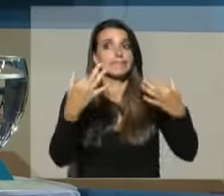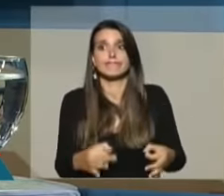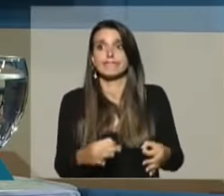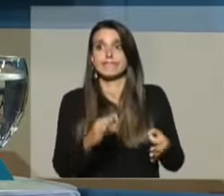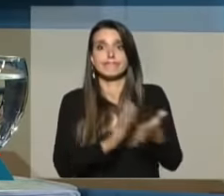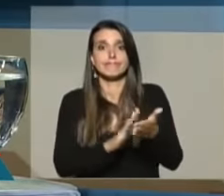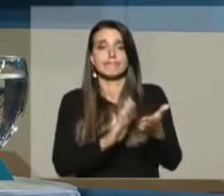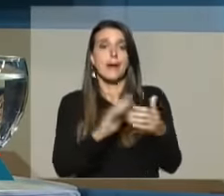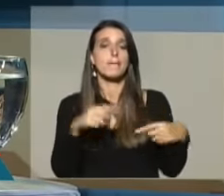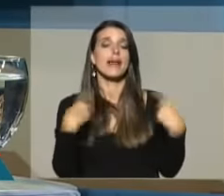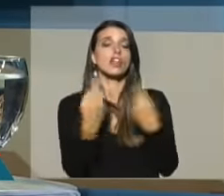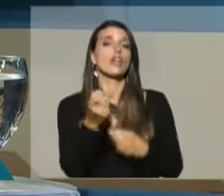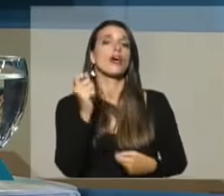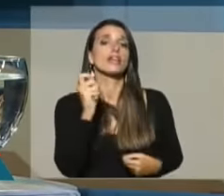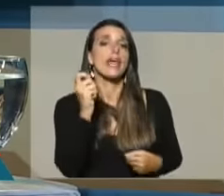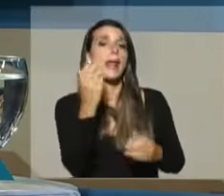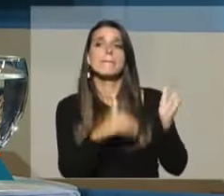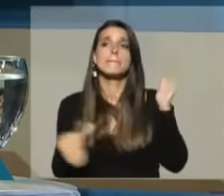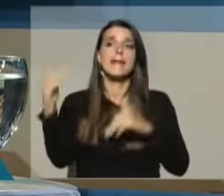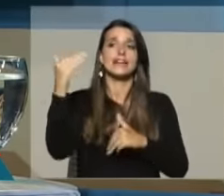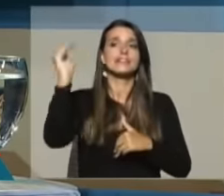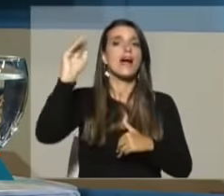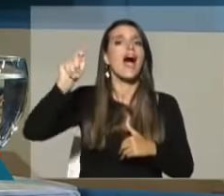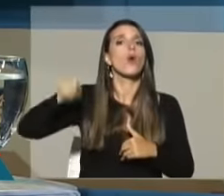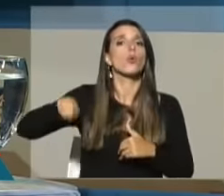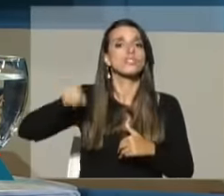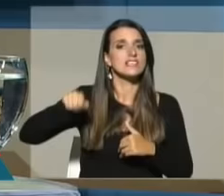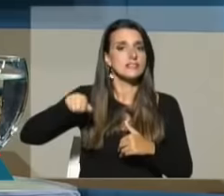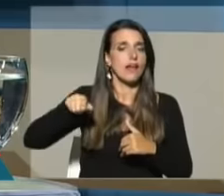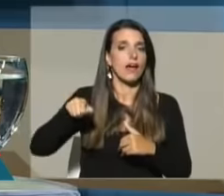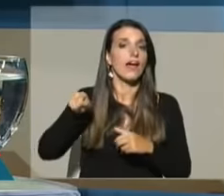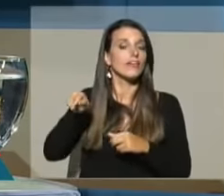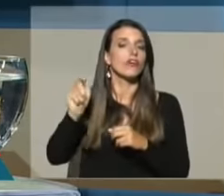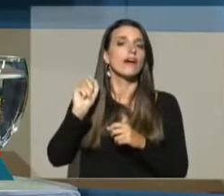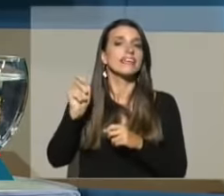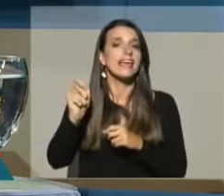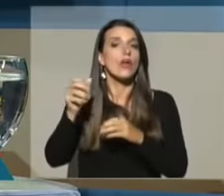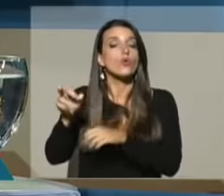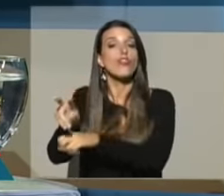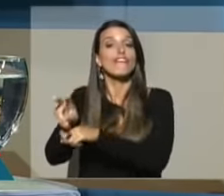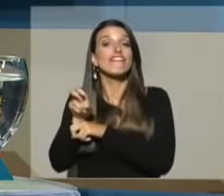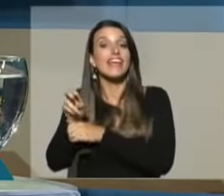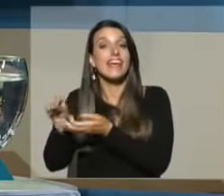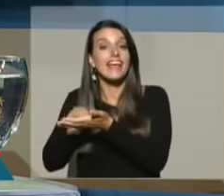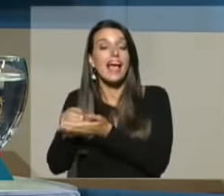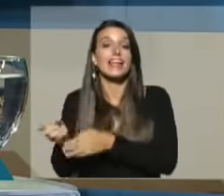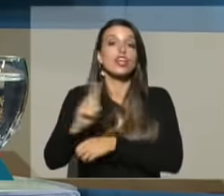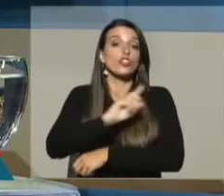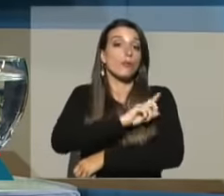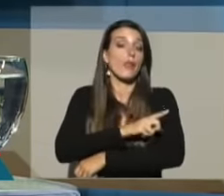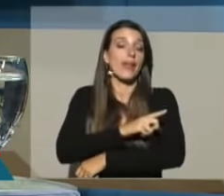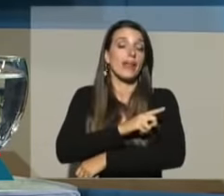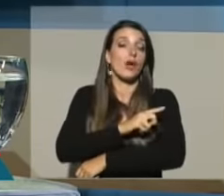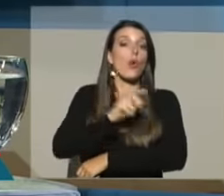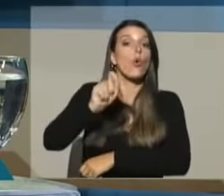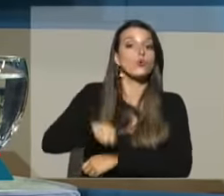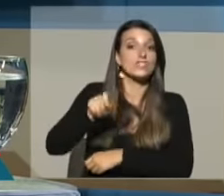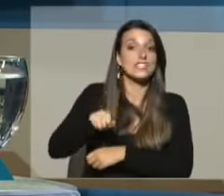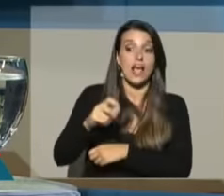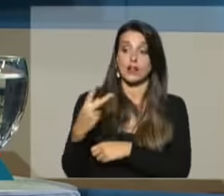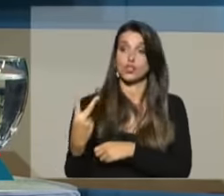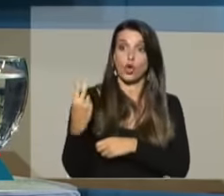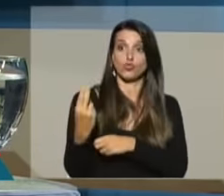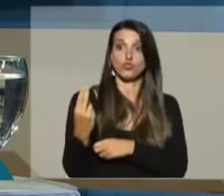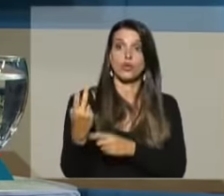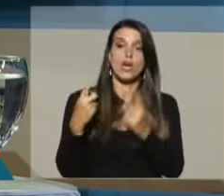a todos los ciudadanos, la justicia, que se compone a través de la fiscalía y del poder judicial. En ese sentido